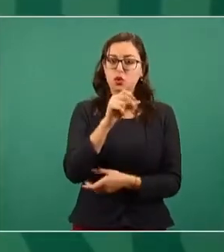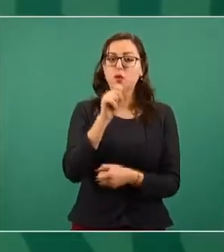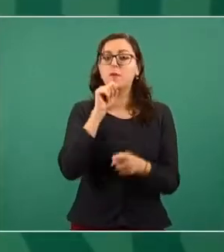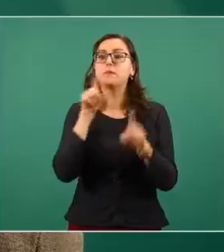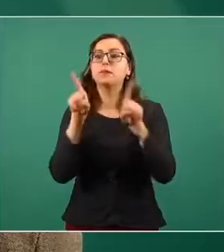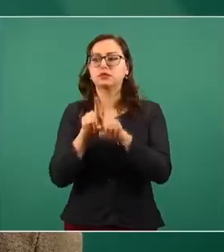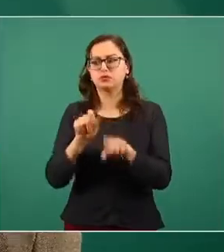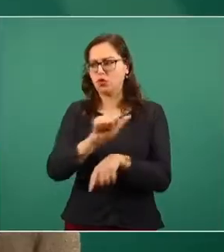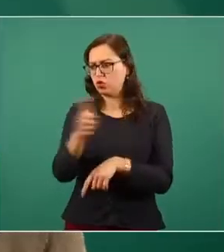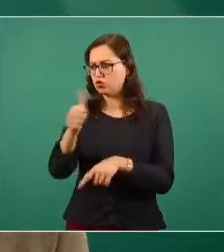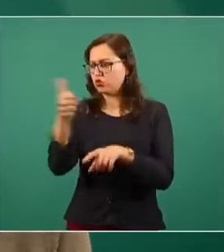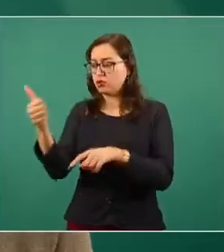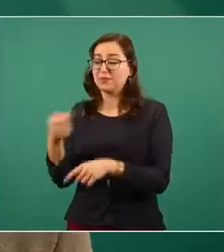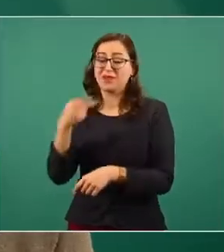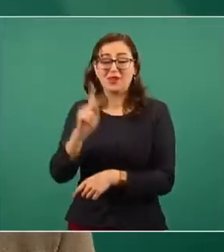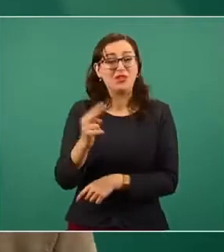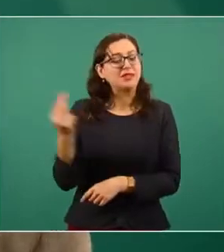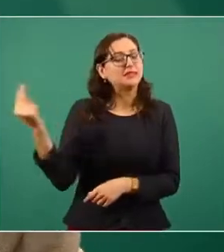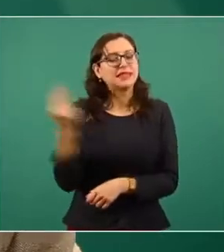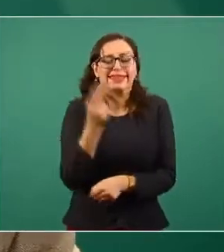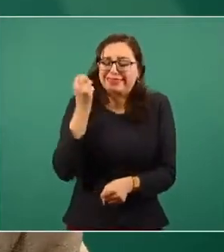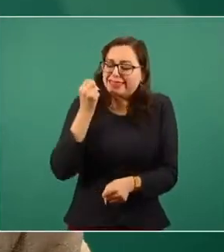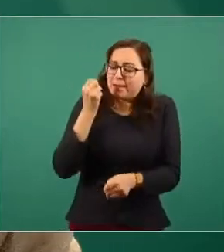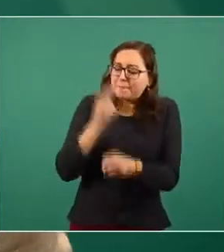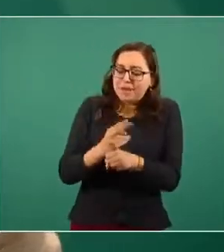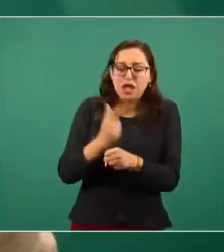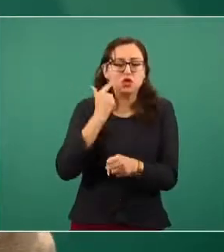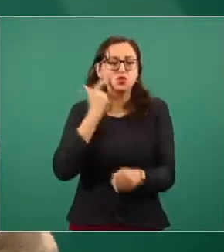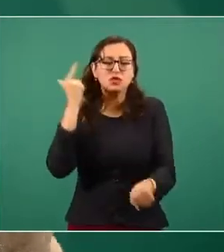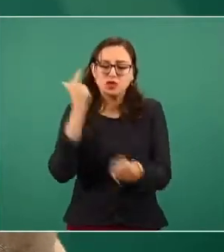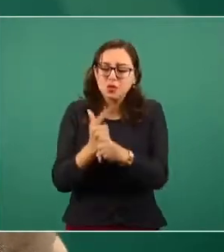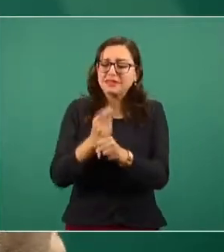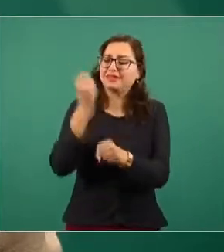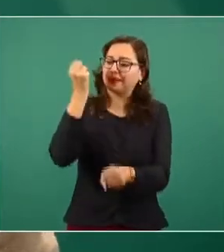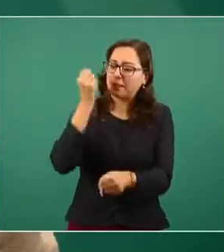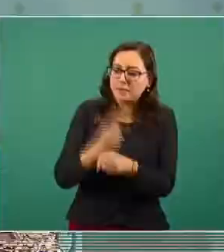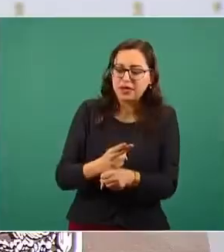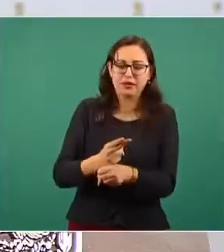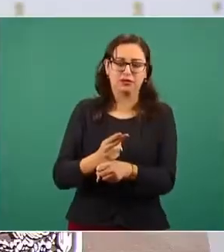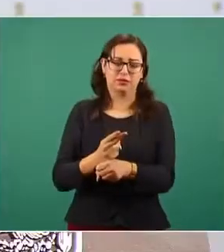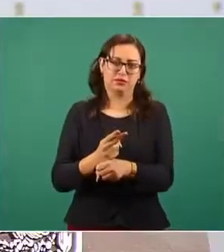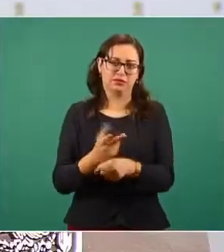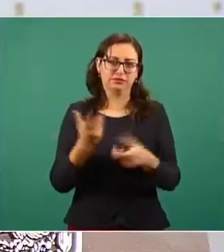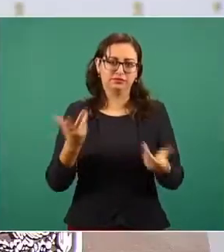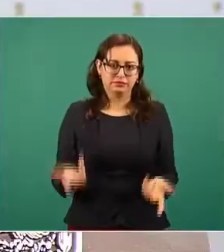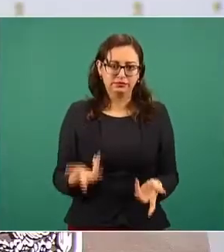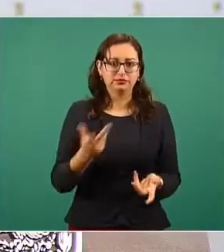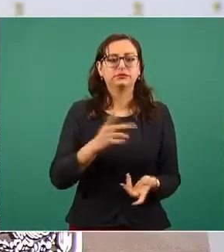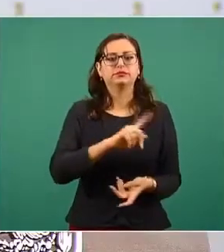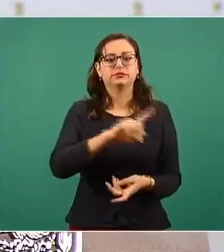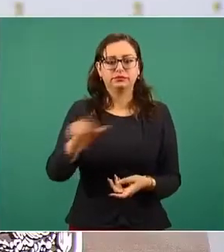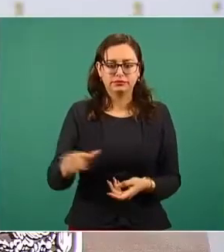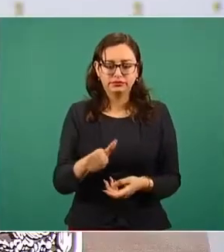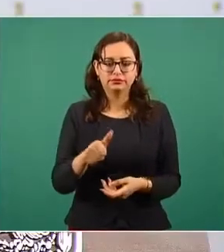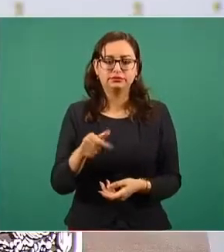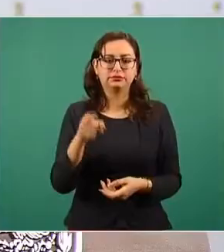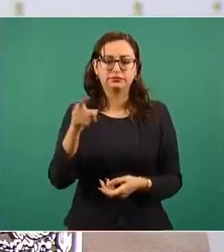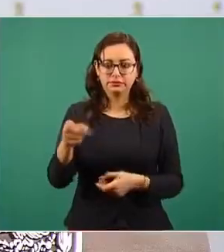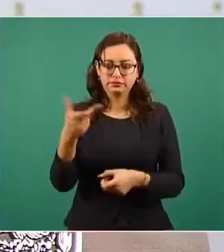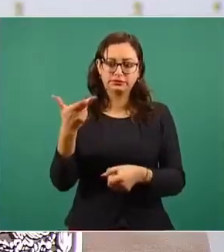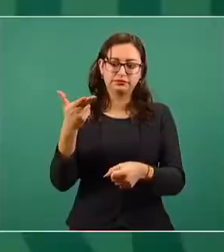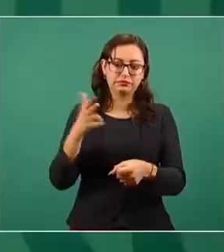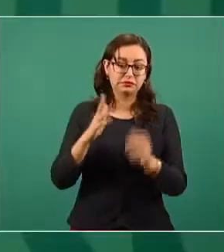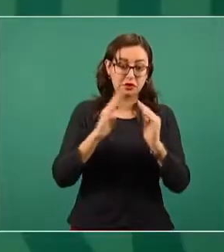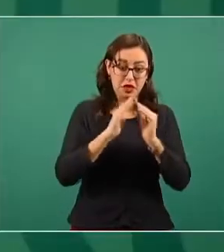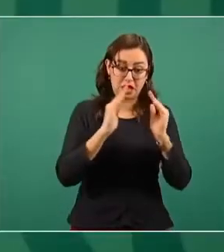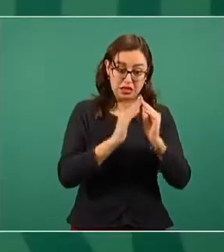oportuna de los casos, la detección oportuna y después este seguimiento de los casos ambulatorios hospitalarios para